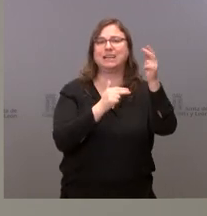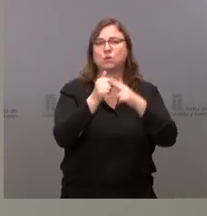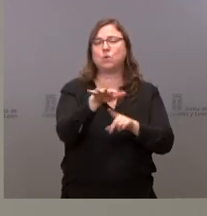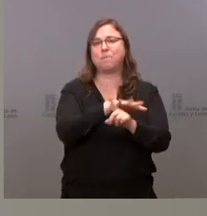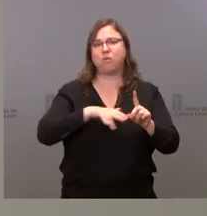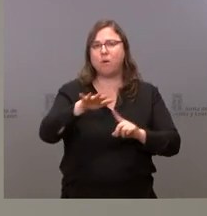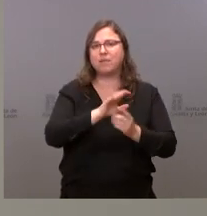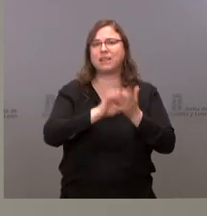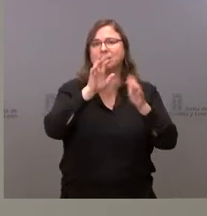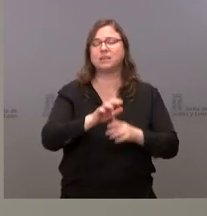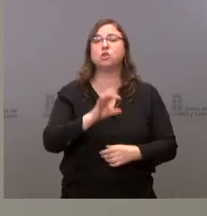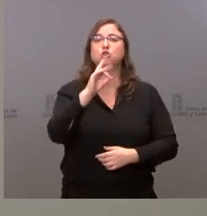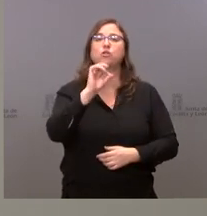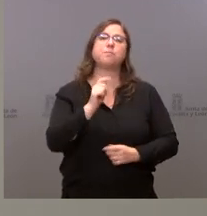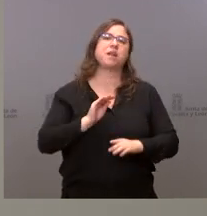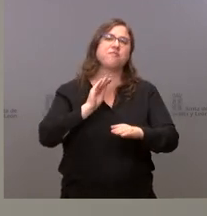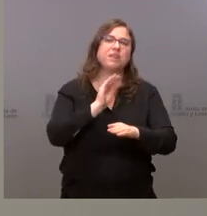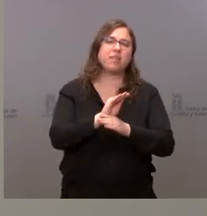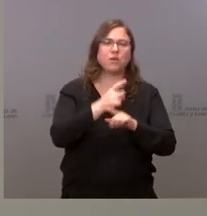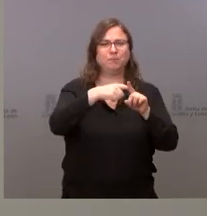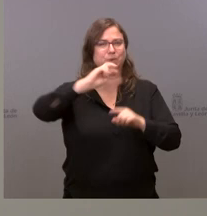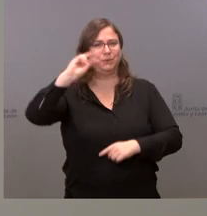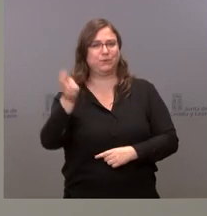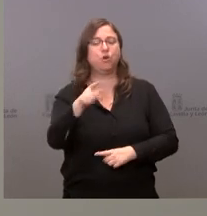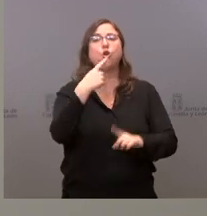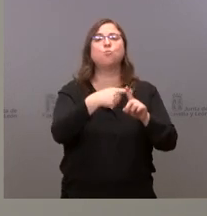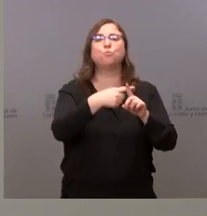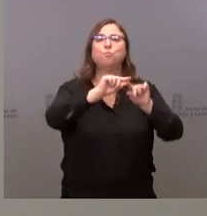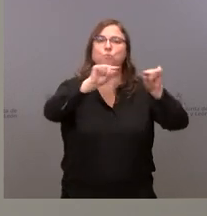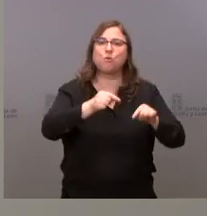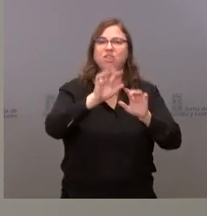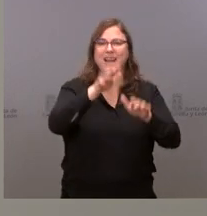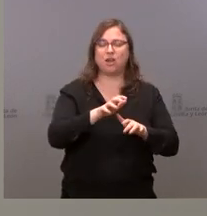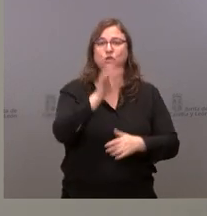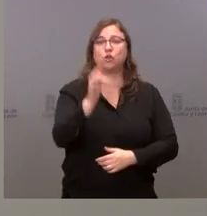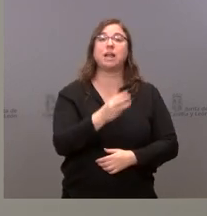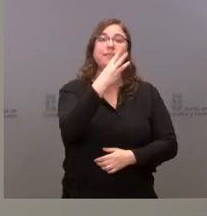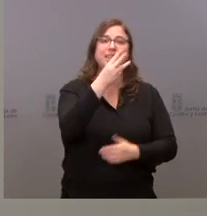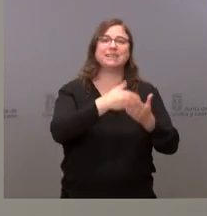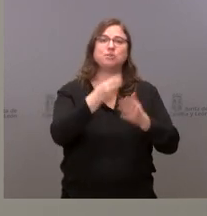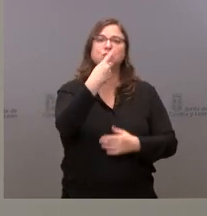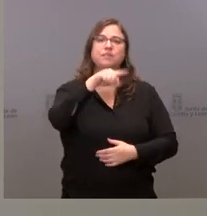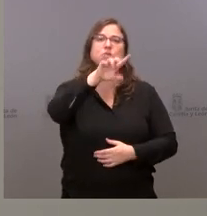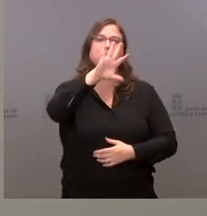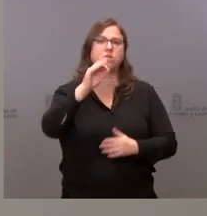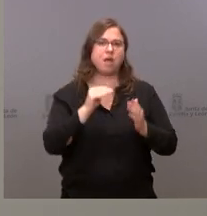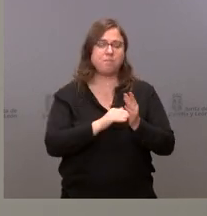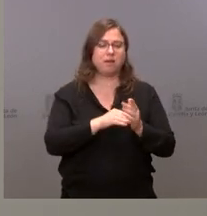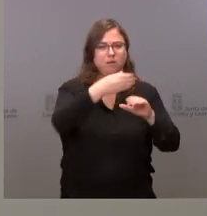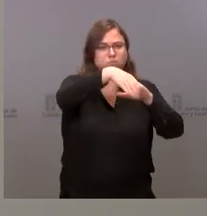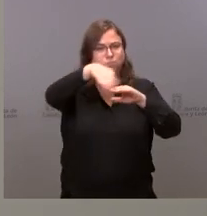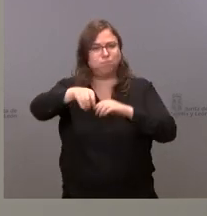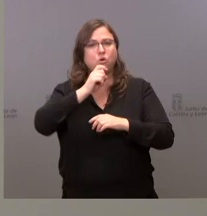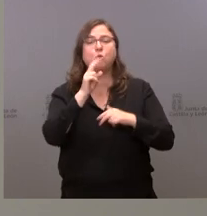Ambiente de Castilla y León, Somacil, para financiar diversas actuaciones en la provincia de León. Son 3 millones 150 mil euros desglosados en